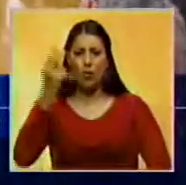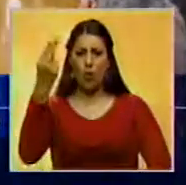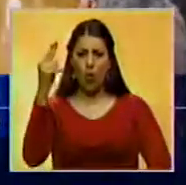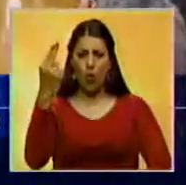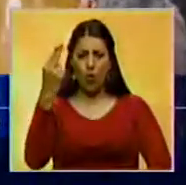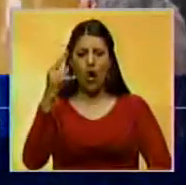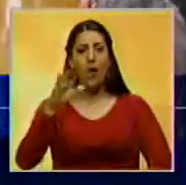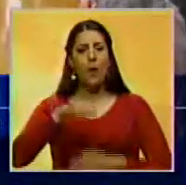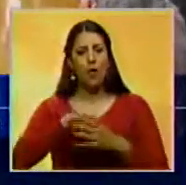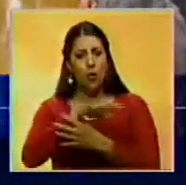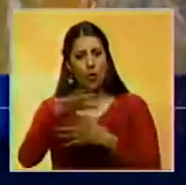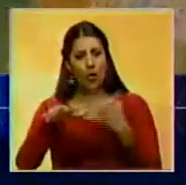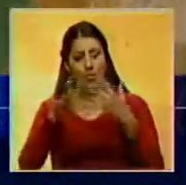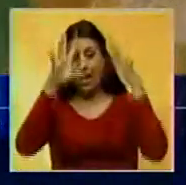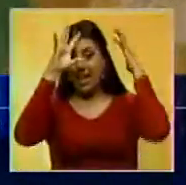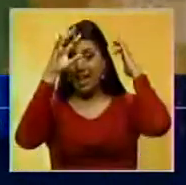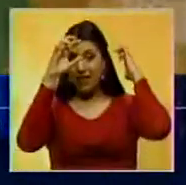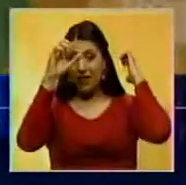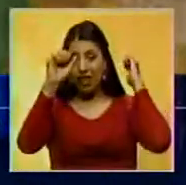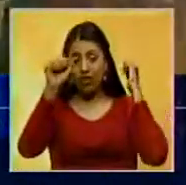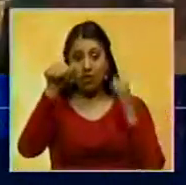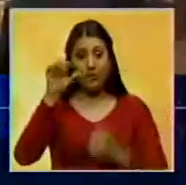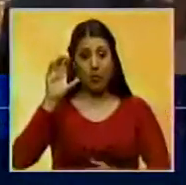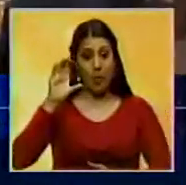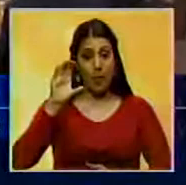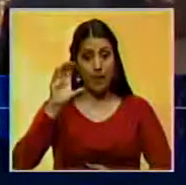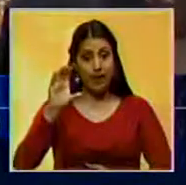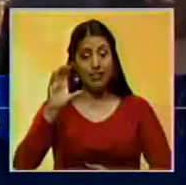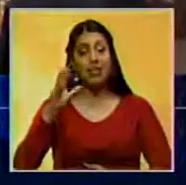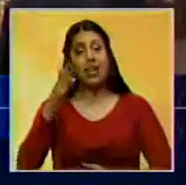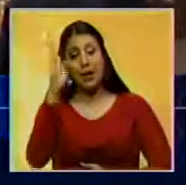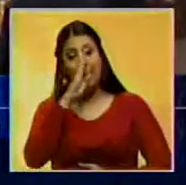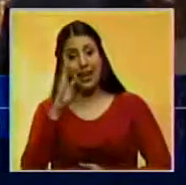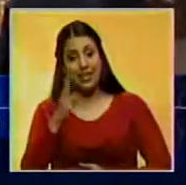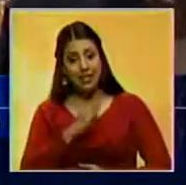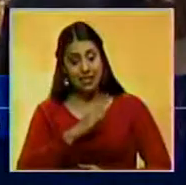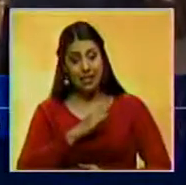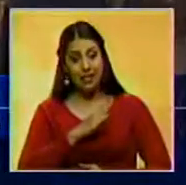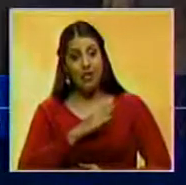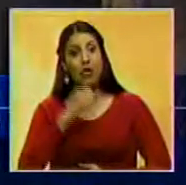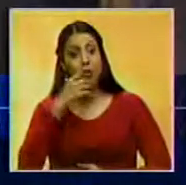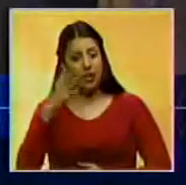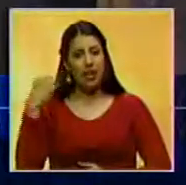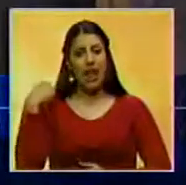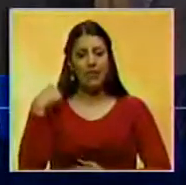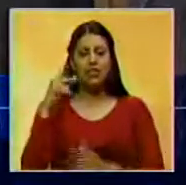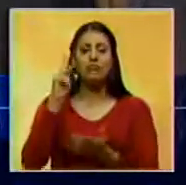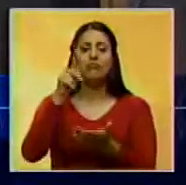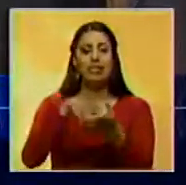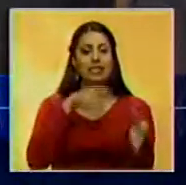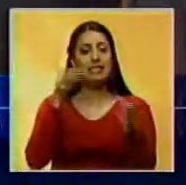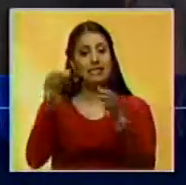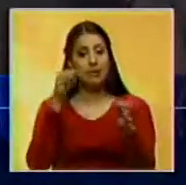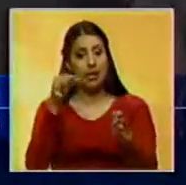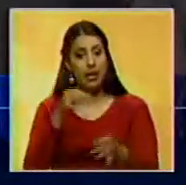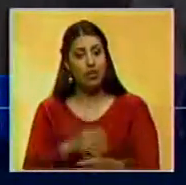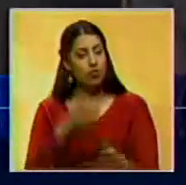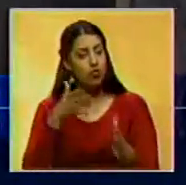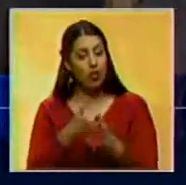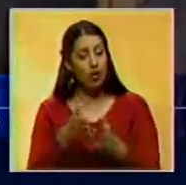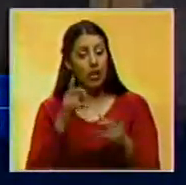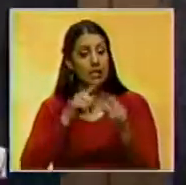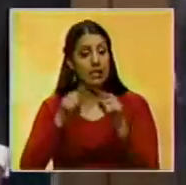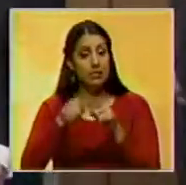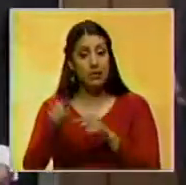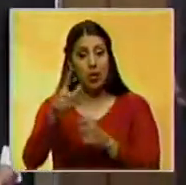Ante la situación, el embajador de esa nación en Brasilia, Carlos Amorín Tenconi, fue citado para dar explicaciones sobre los